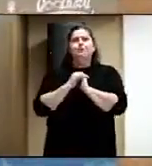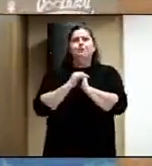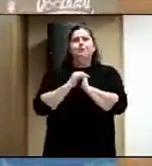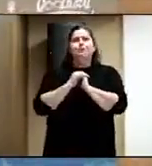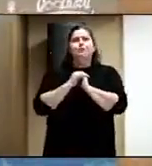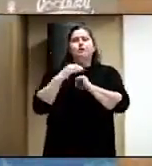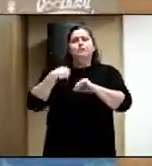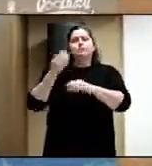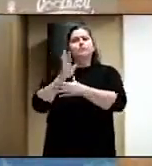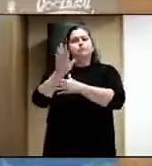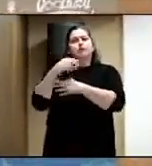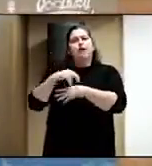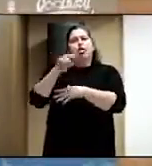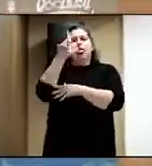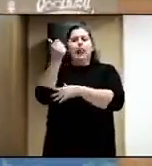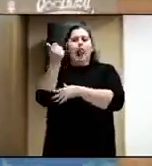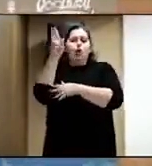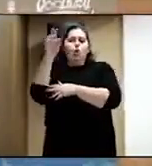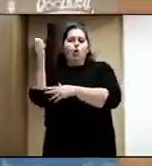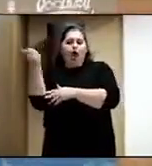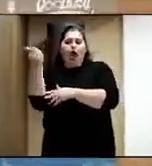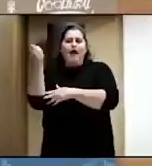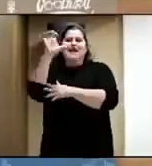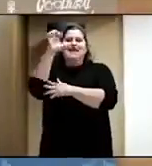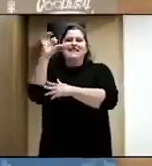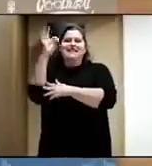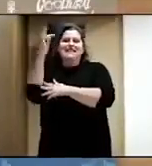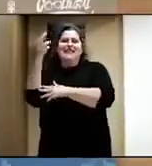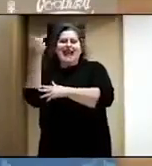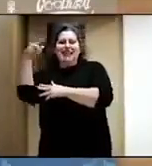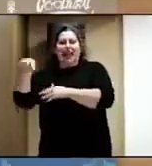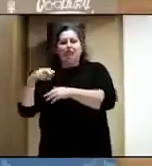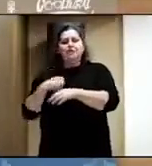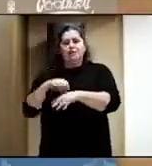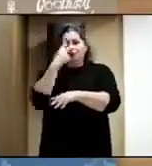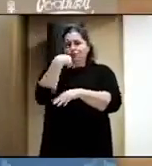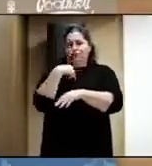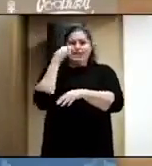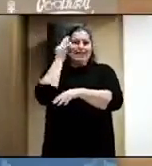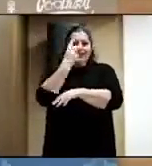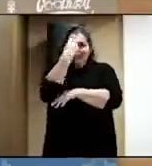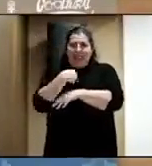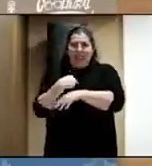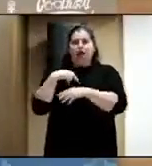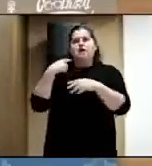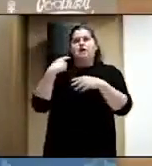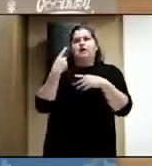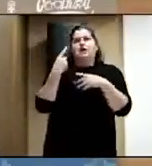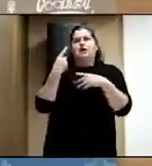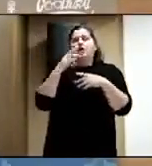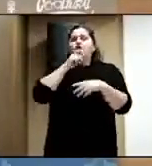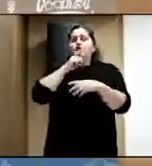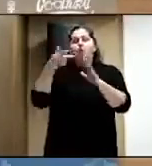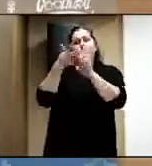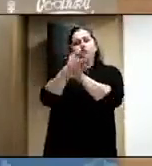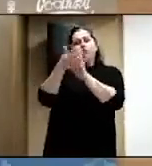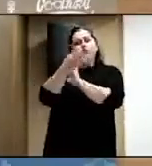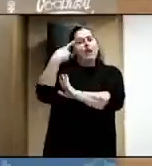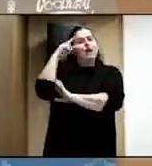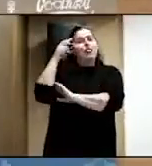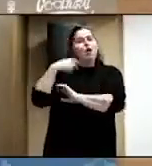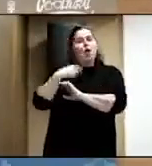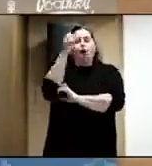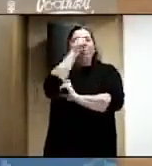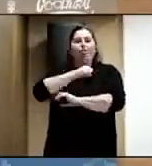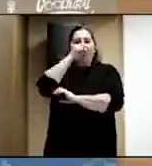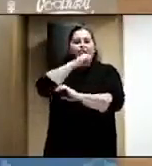en este caso de Laura de Estraten, que nos va a contar cuál fue su experiencia, tanto en un concierto